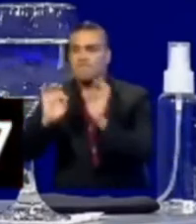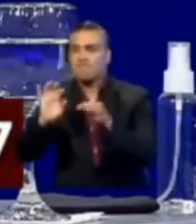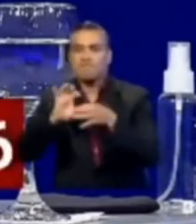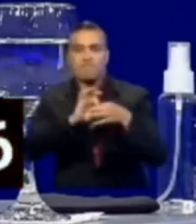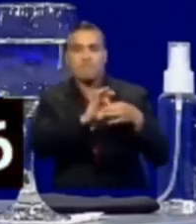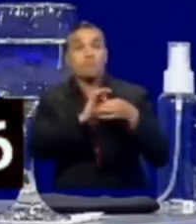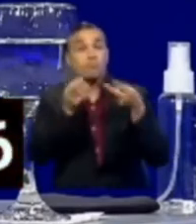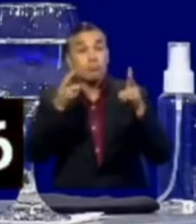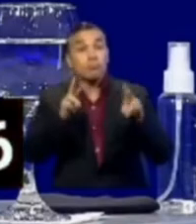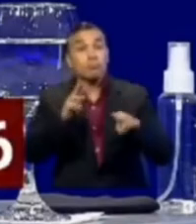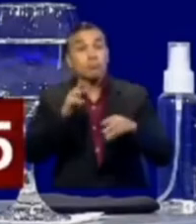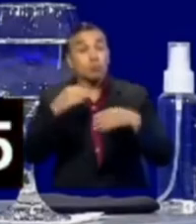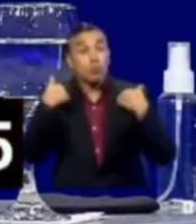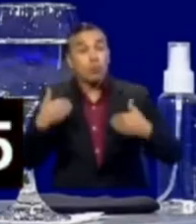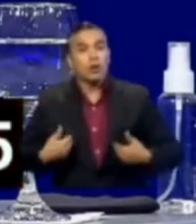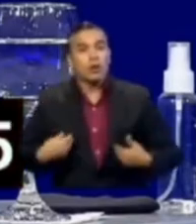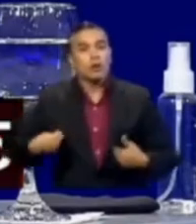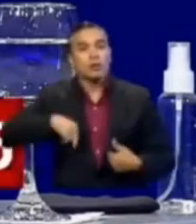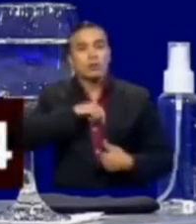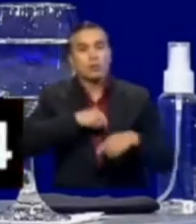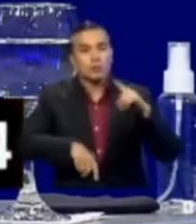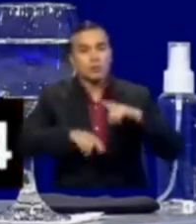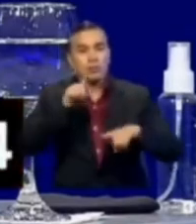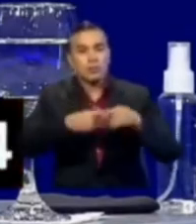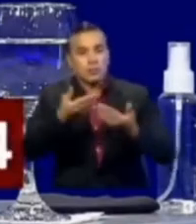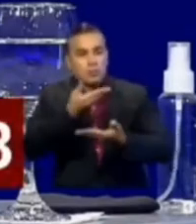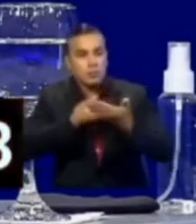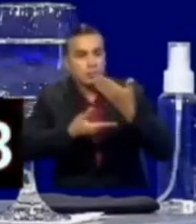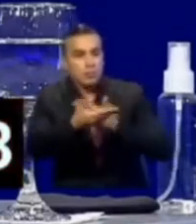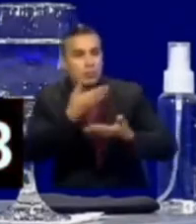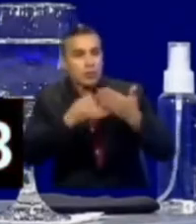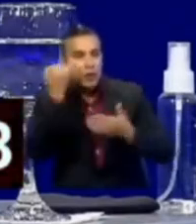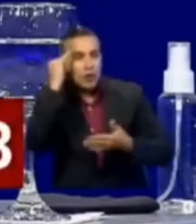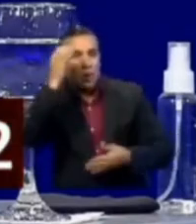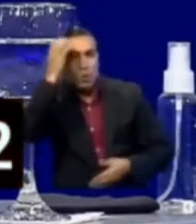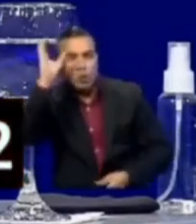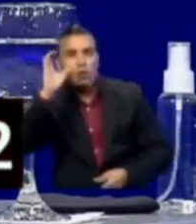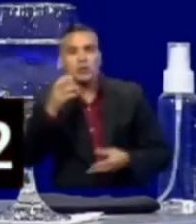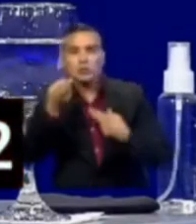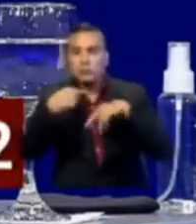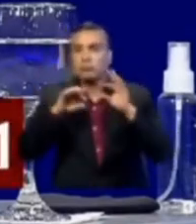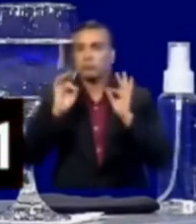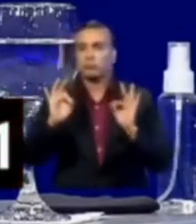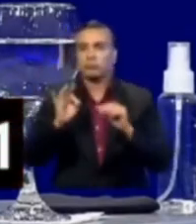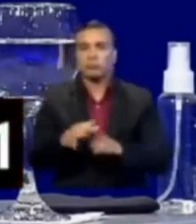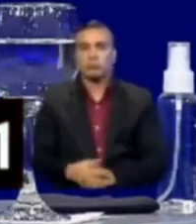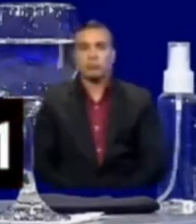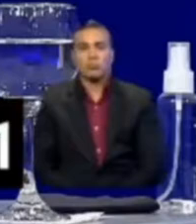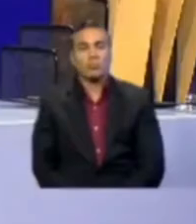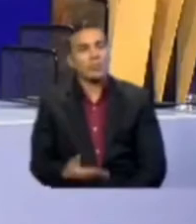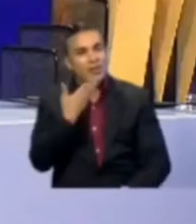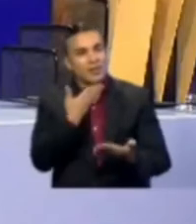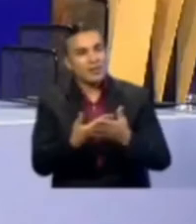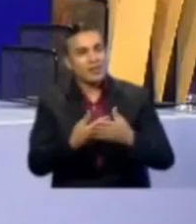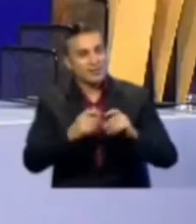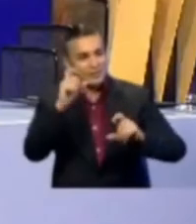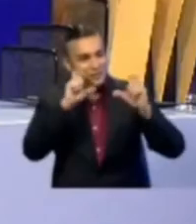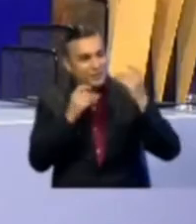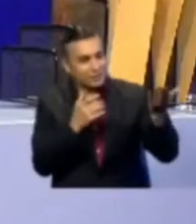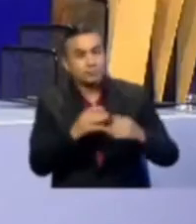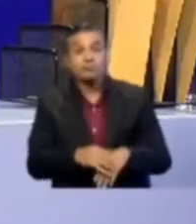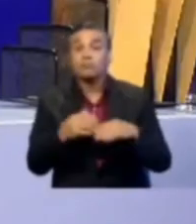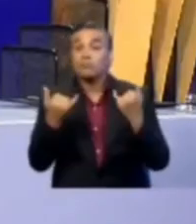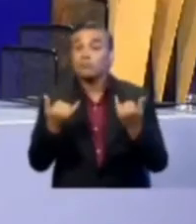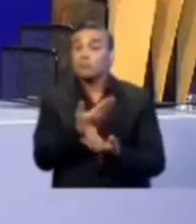de la humanidad, tenemos que llevarnos alrededor del intercambio científico, cultural y comercial. Gracias, candidato Arauz.